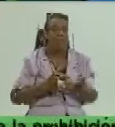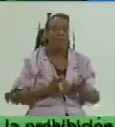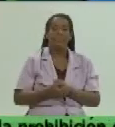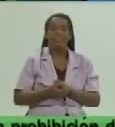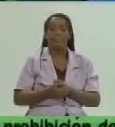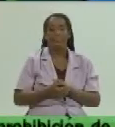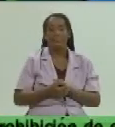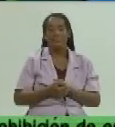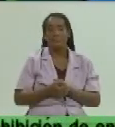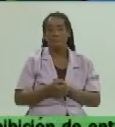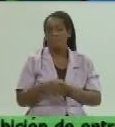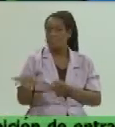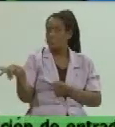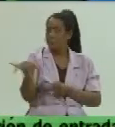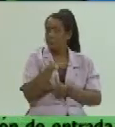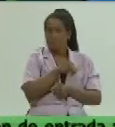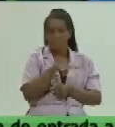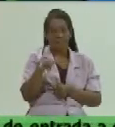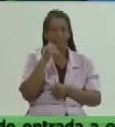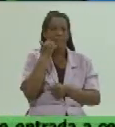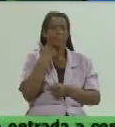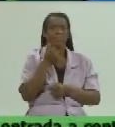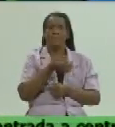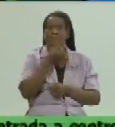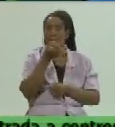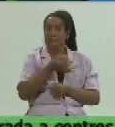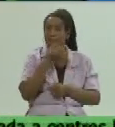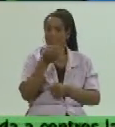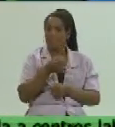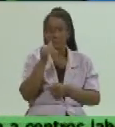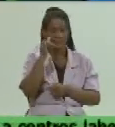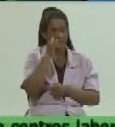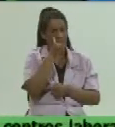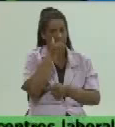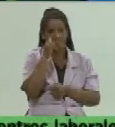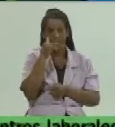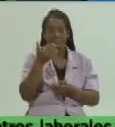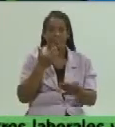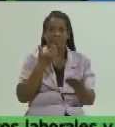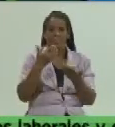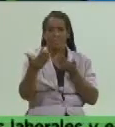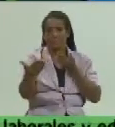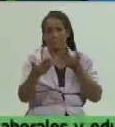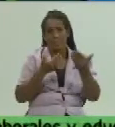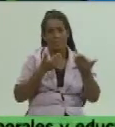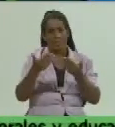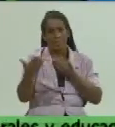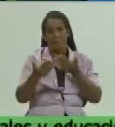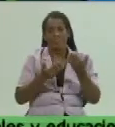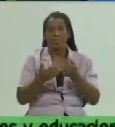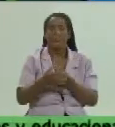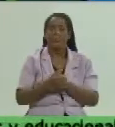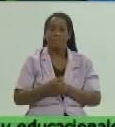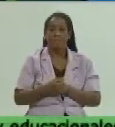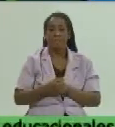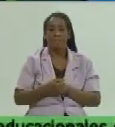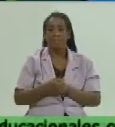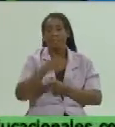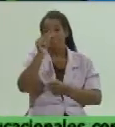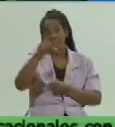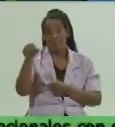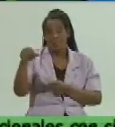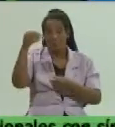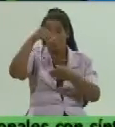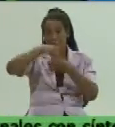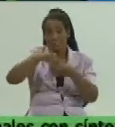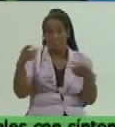así como también se explicaba en el material los intercambios que sostuvimos integrantes de estos grupos en los